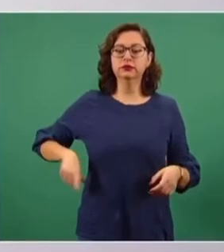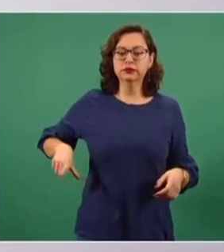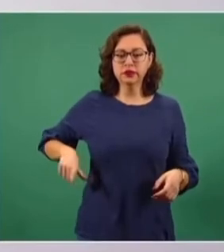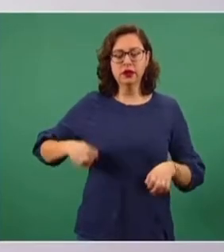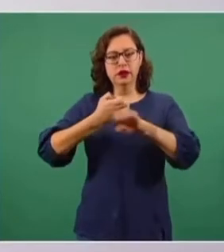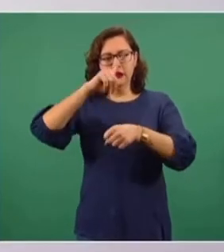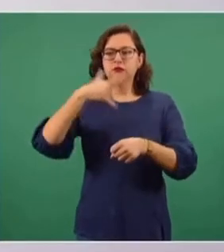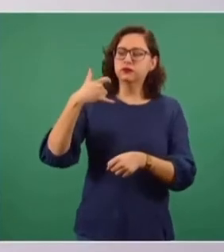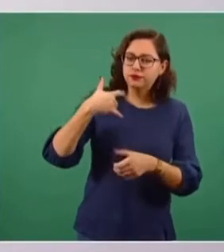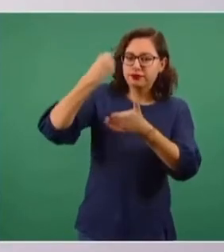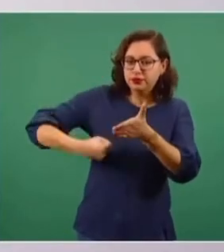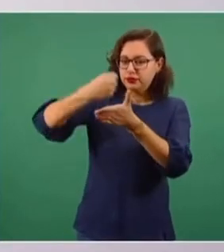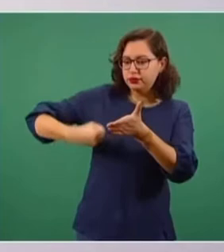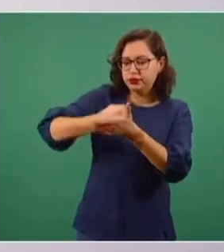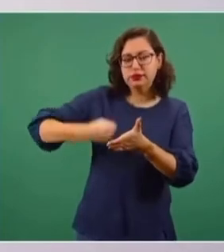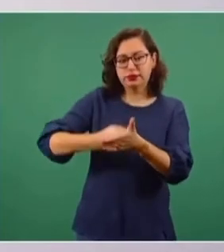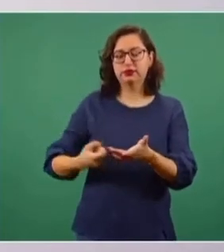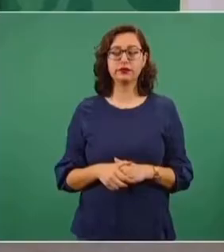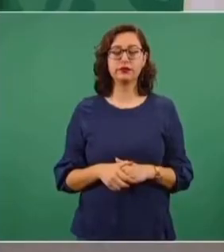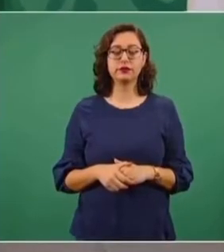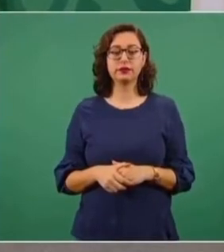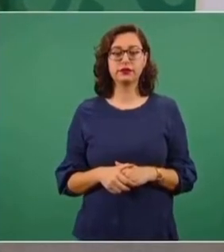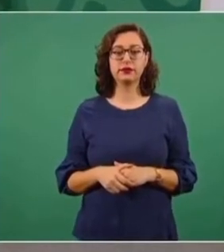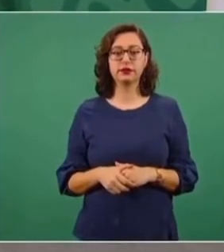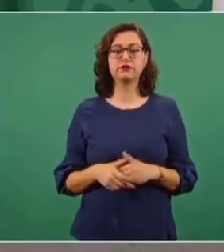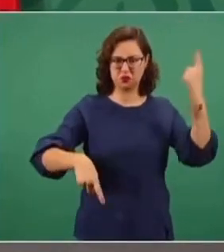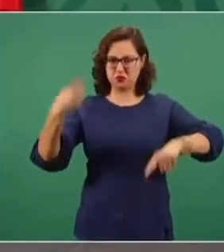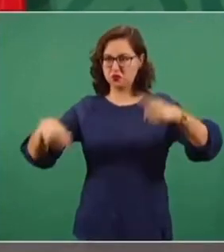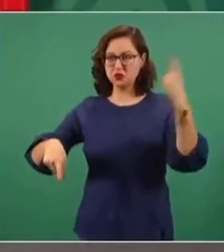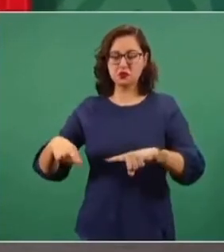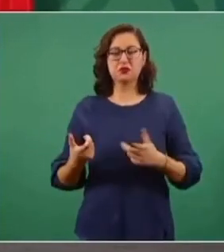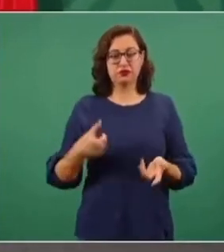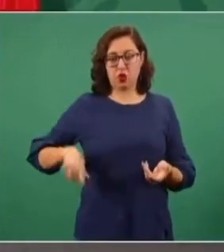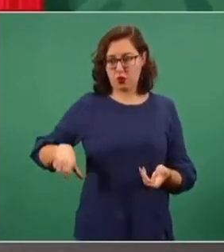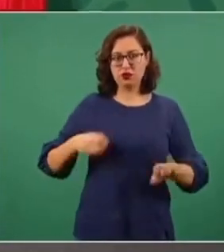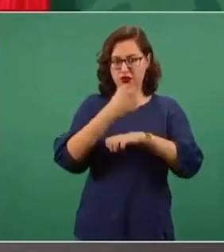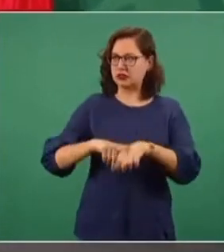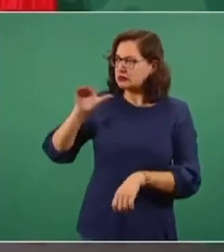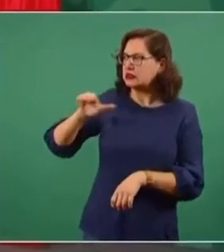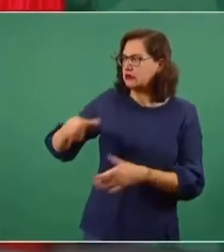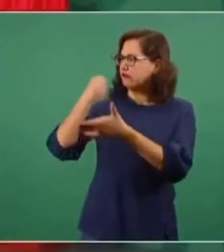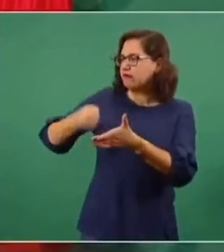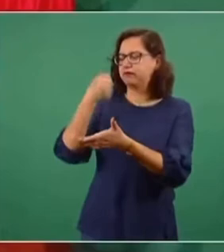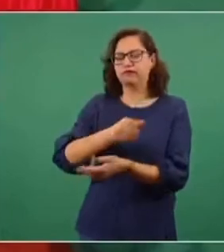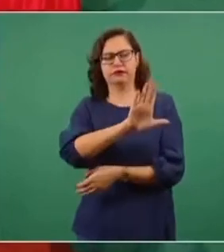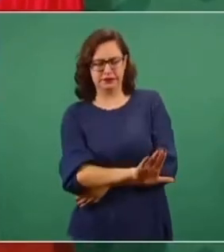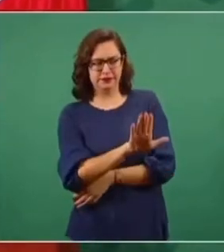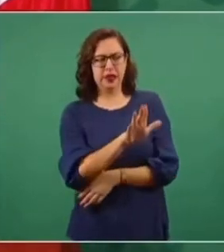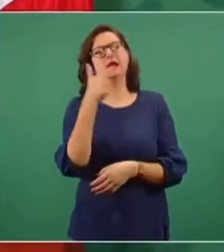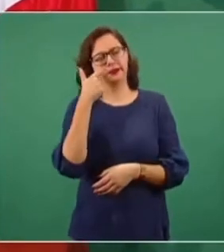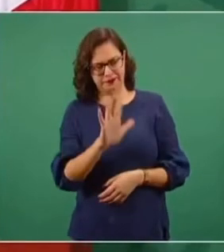estado para que participara el ejército y se utilizara la fuerza, se acordó llevar a cabo una reunión